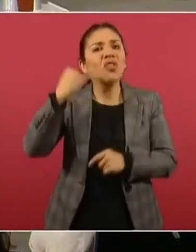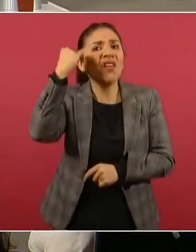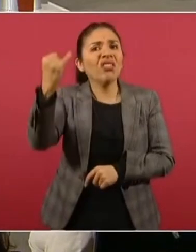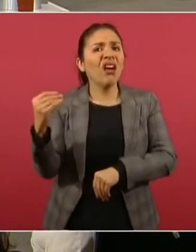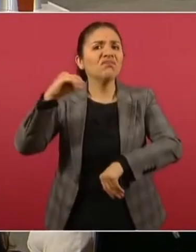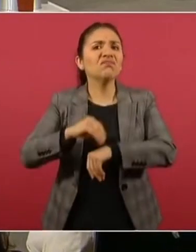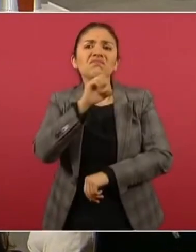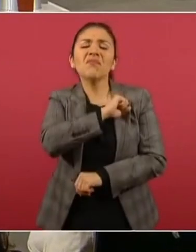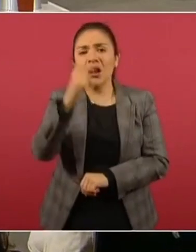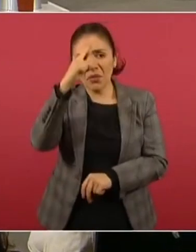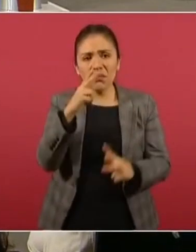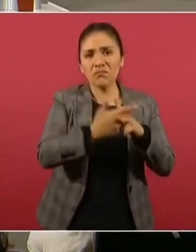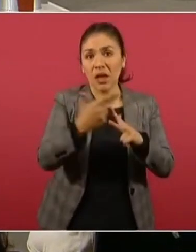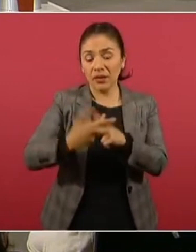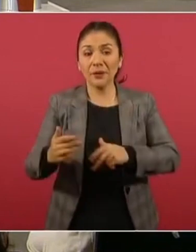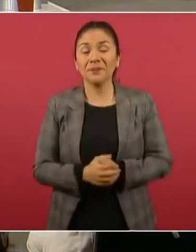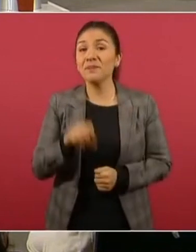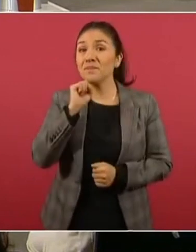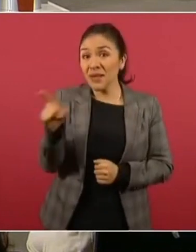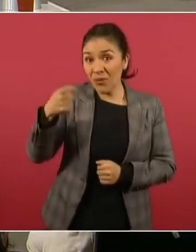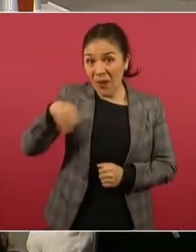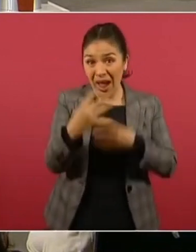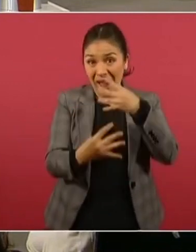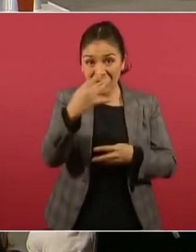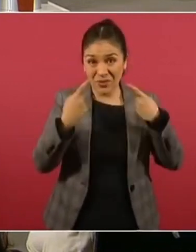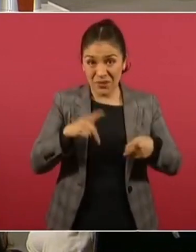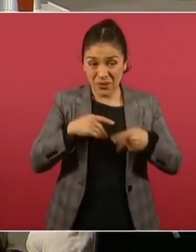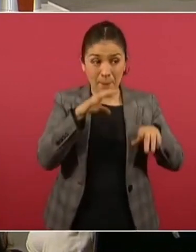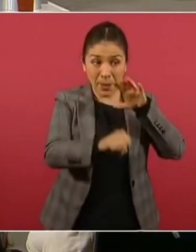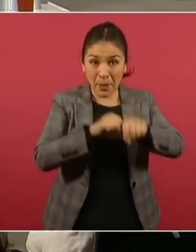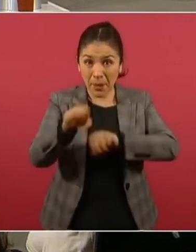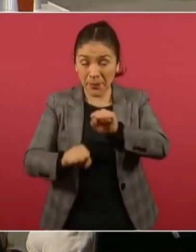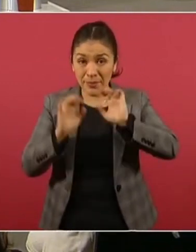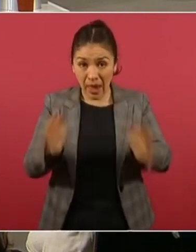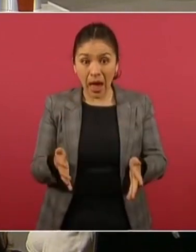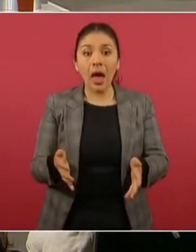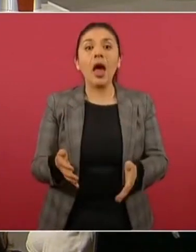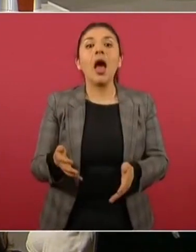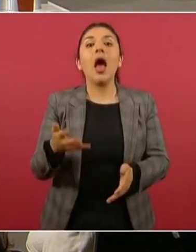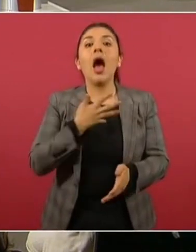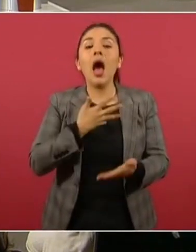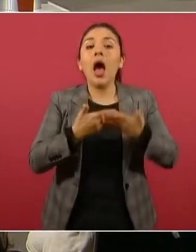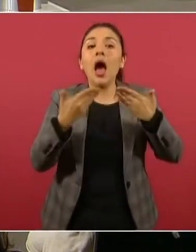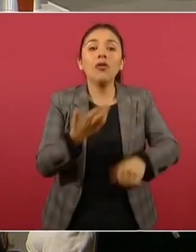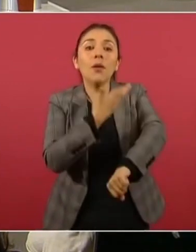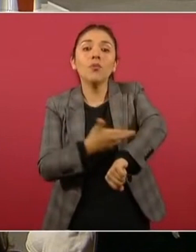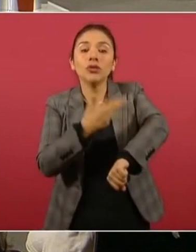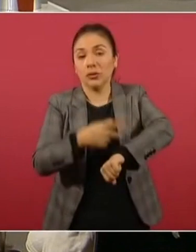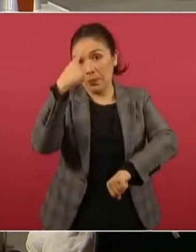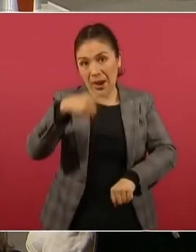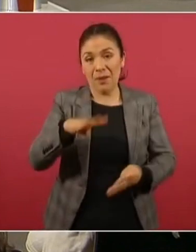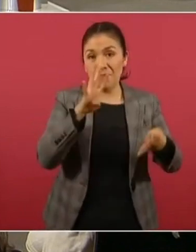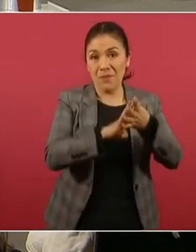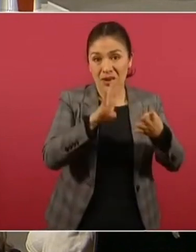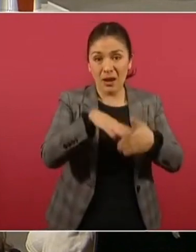apodado el Chueco. De estos 14 individuos, ya han sido vinculados a proceso penal,